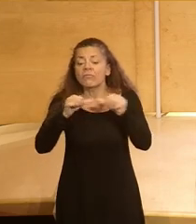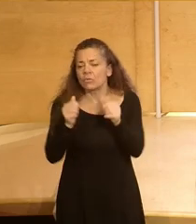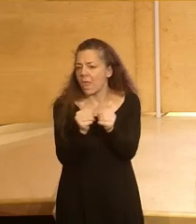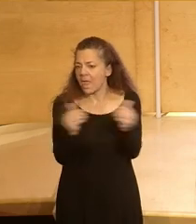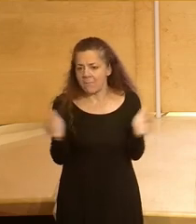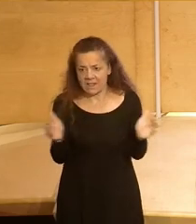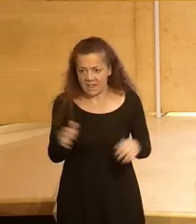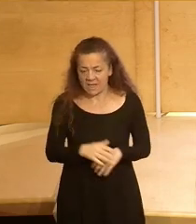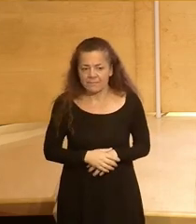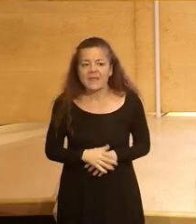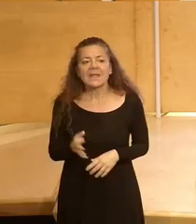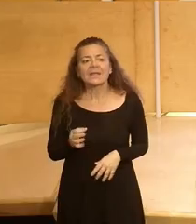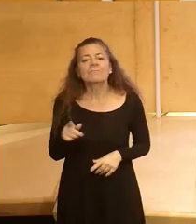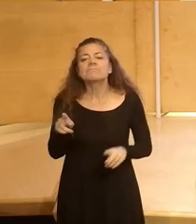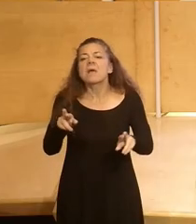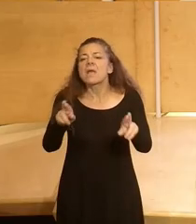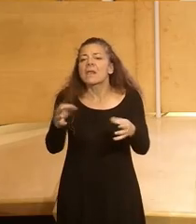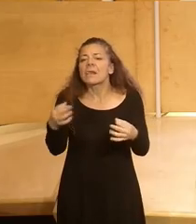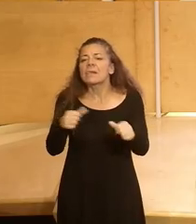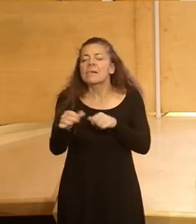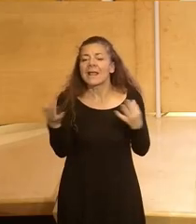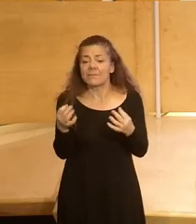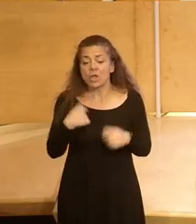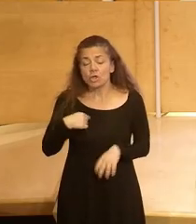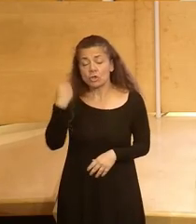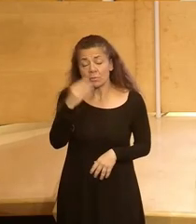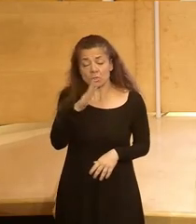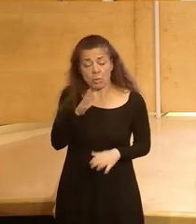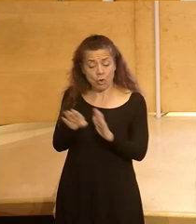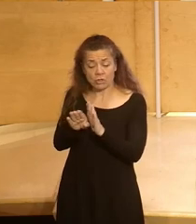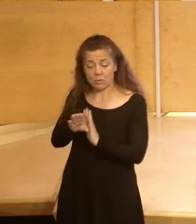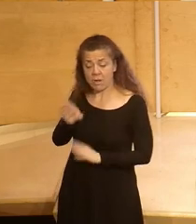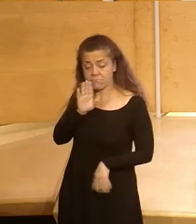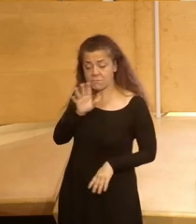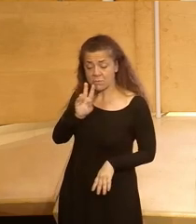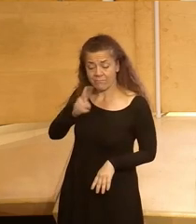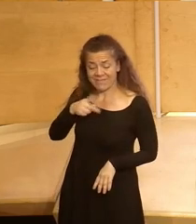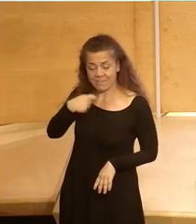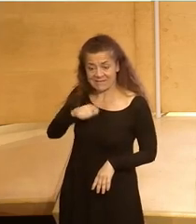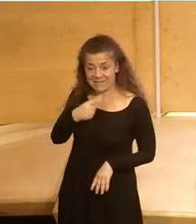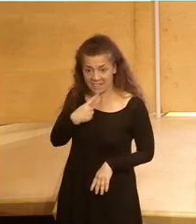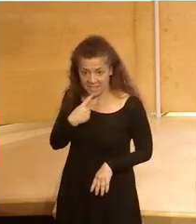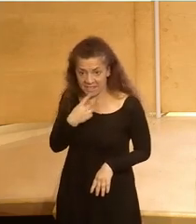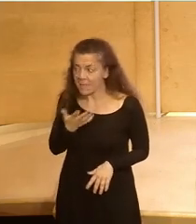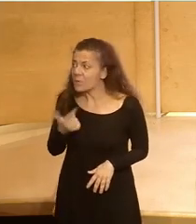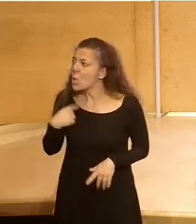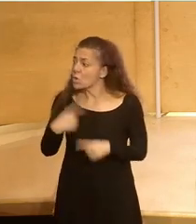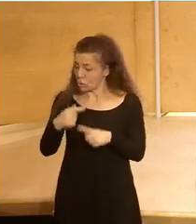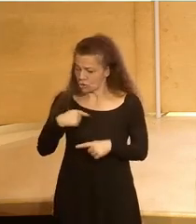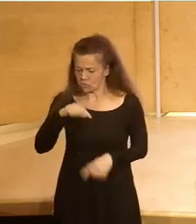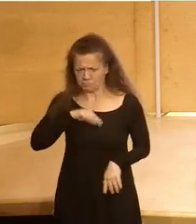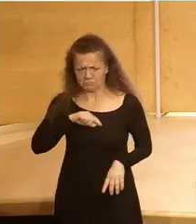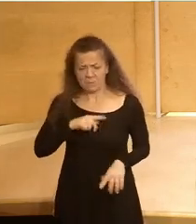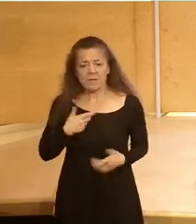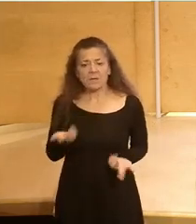¿qué pueden esperar? yo creo que por recoger un poco el testigo de lo que decía la vicepresidenta una cosa que yo también noté